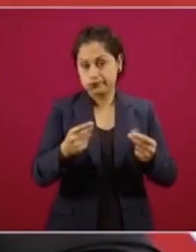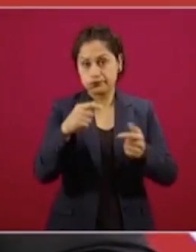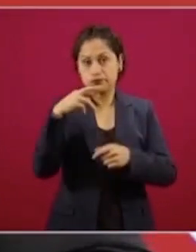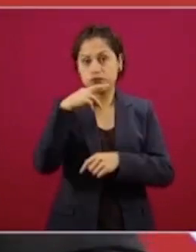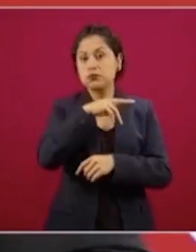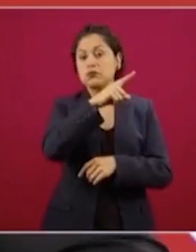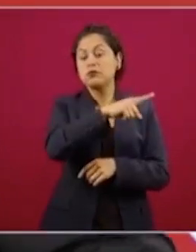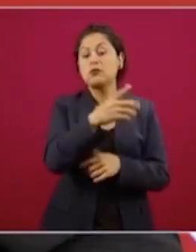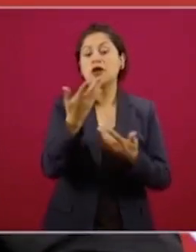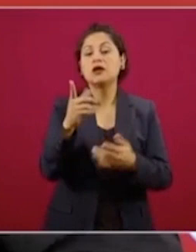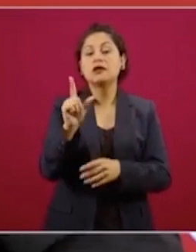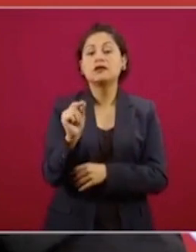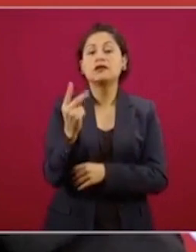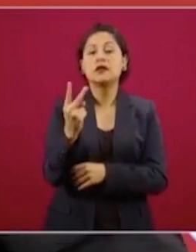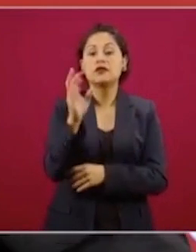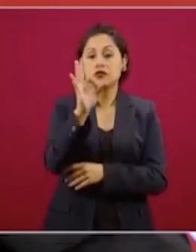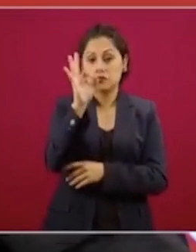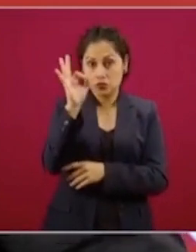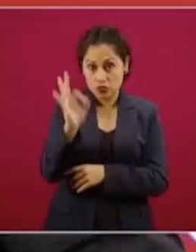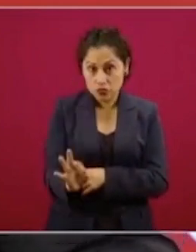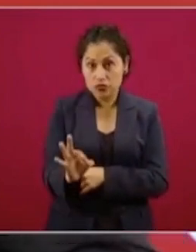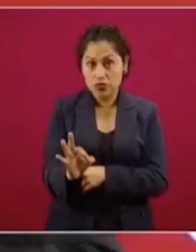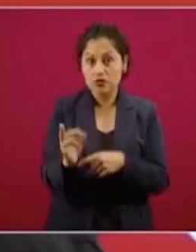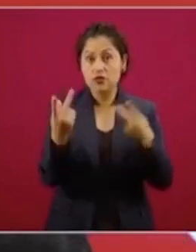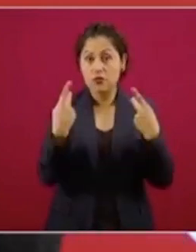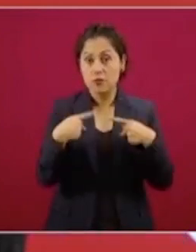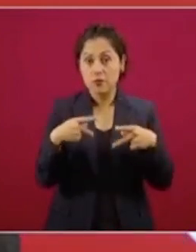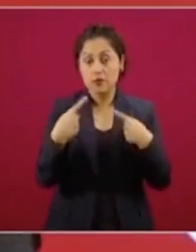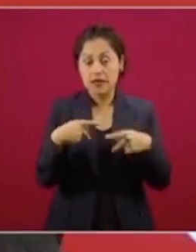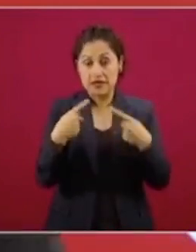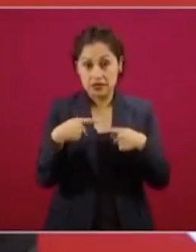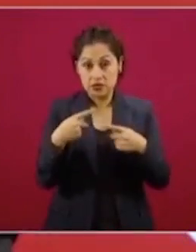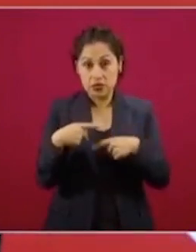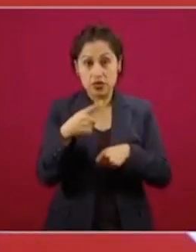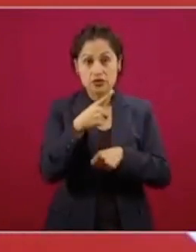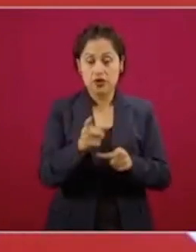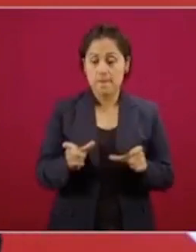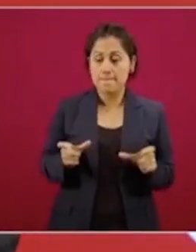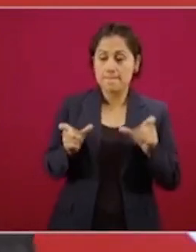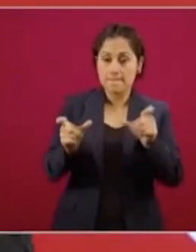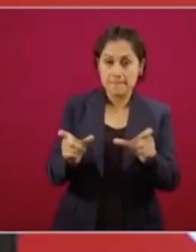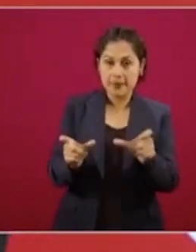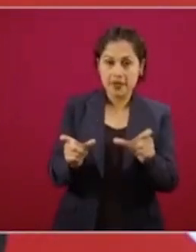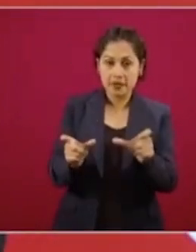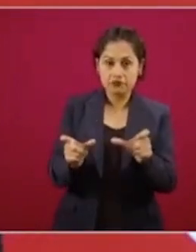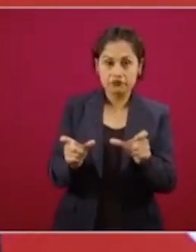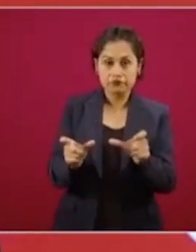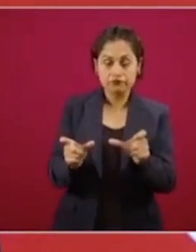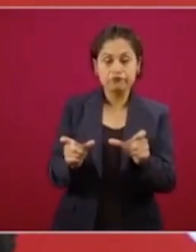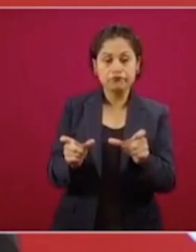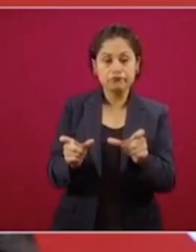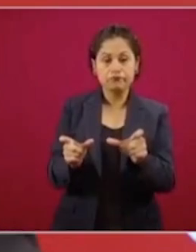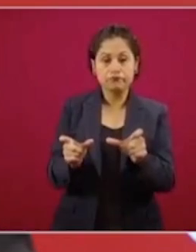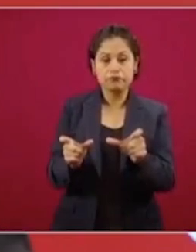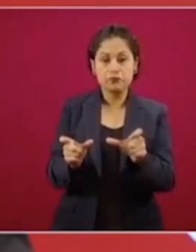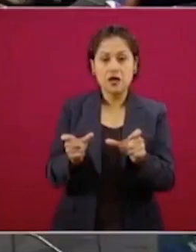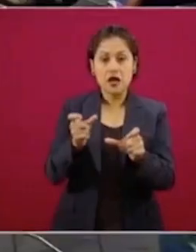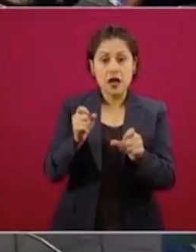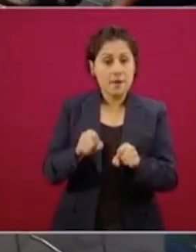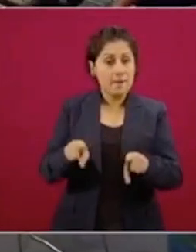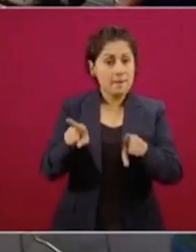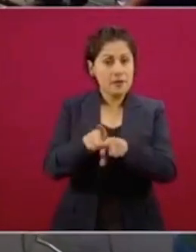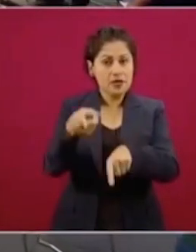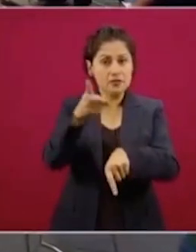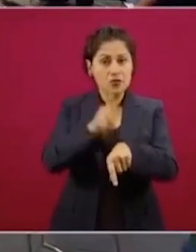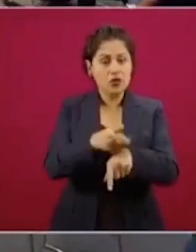que son detenidas y regresadas a México lo hicieron casi en el mismo día o